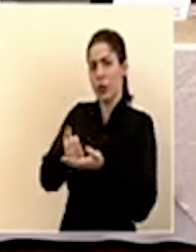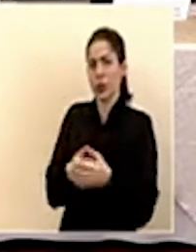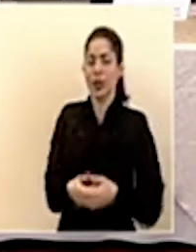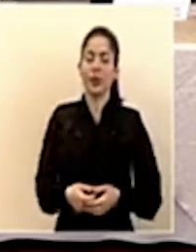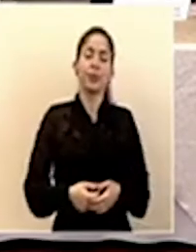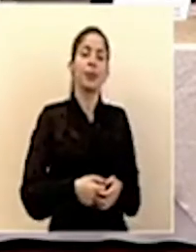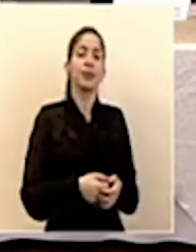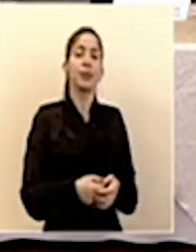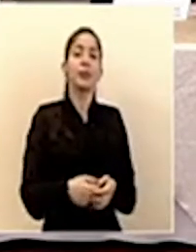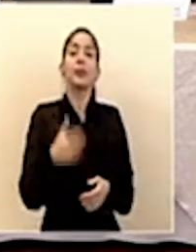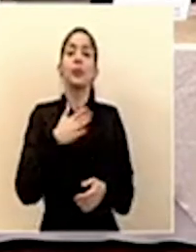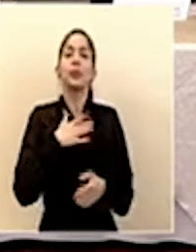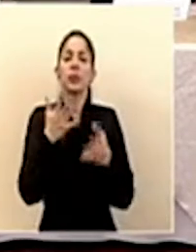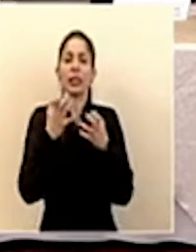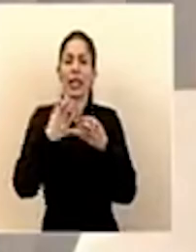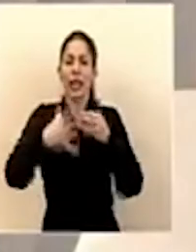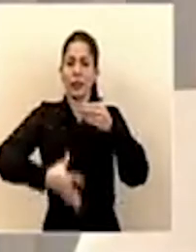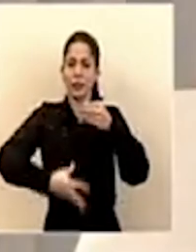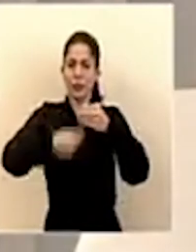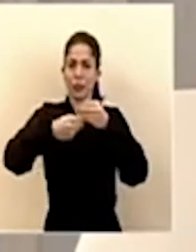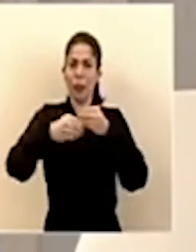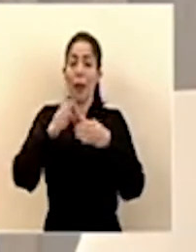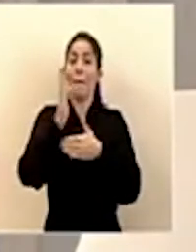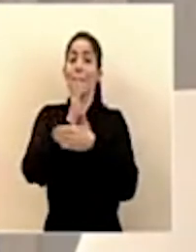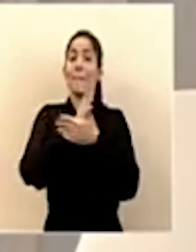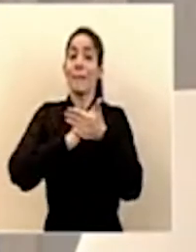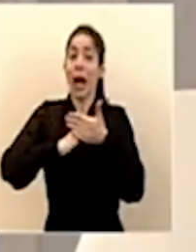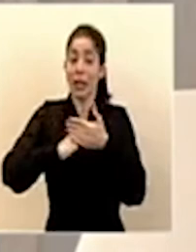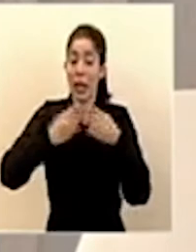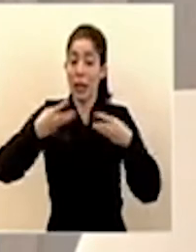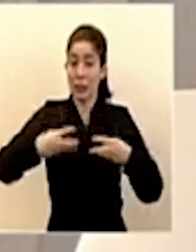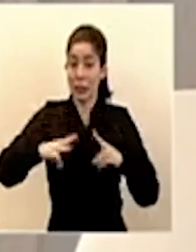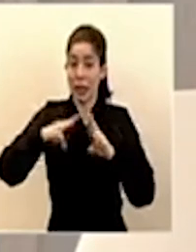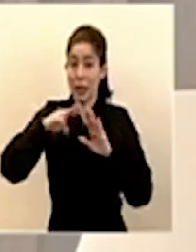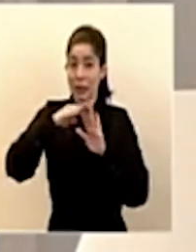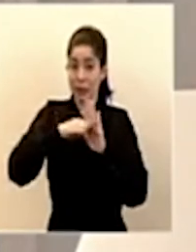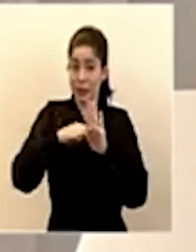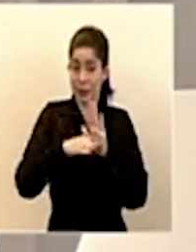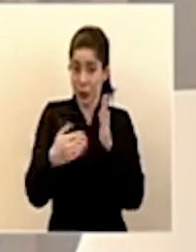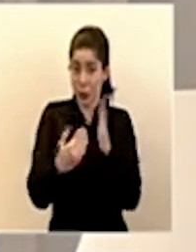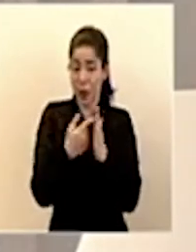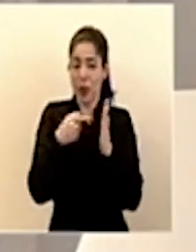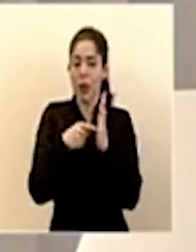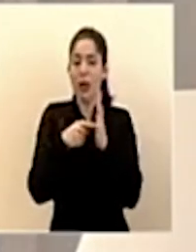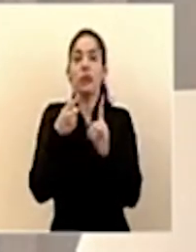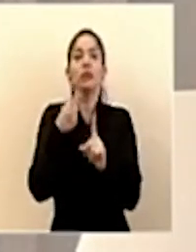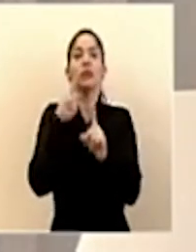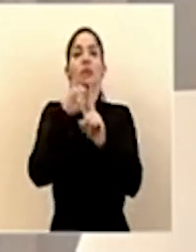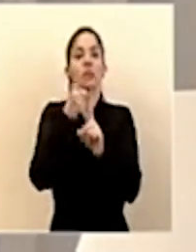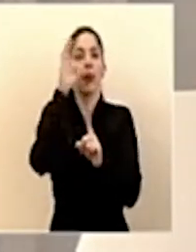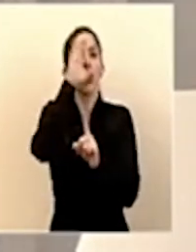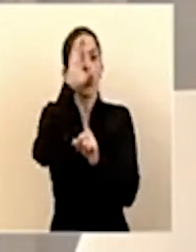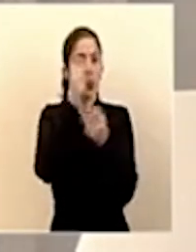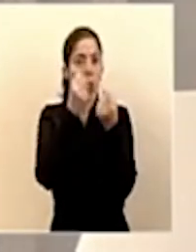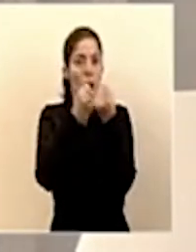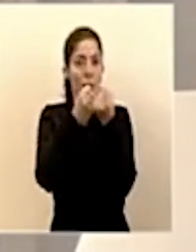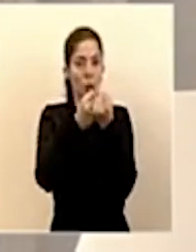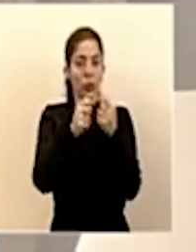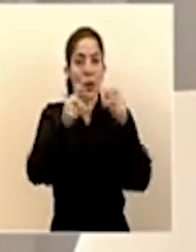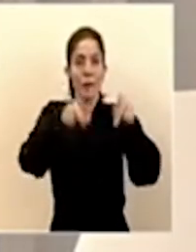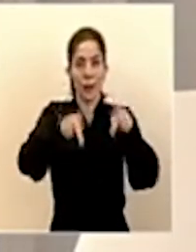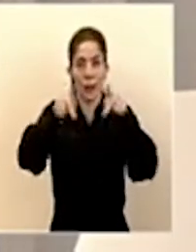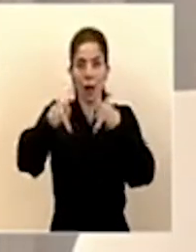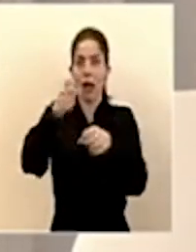Yo quisiera nada más agregar parte de estas medidas van dirigidas a apoyar a las personas